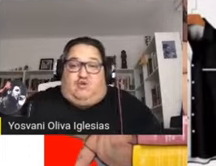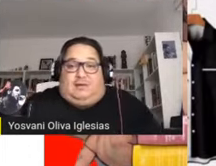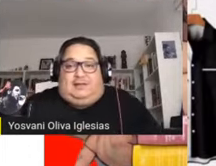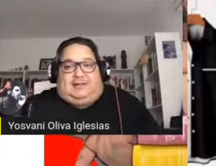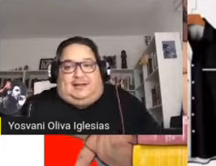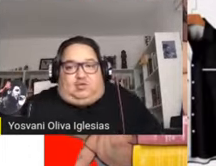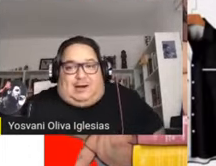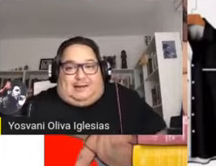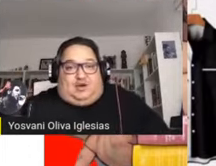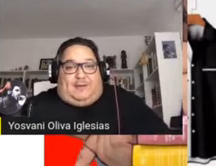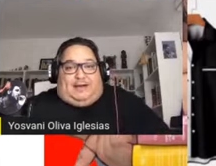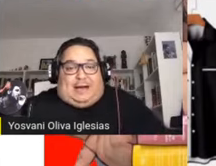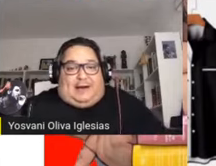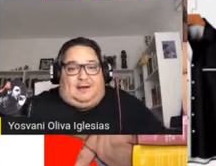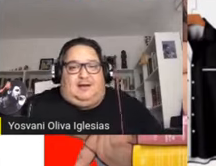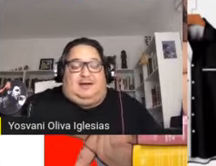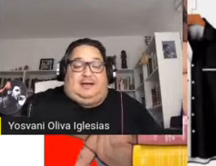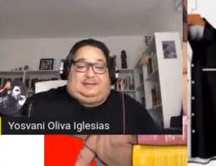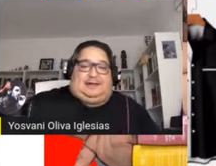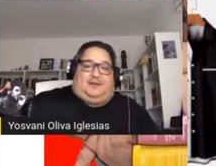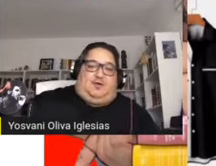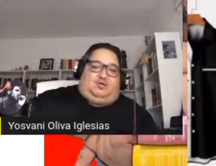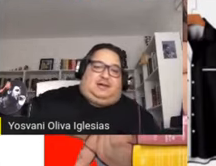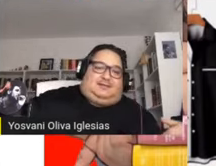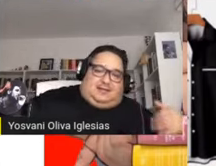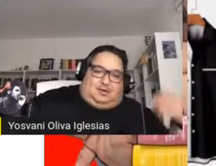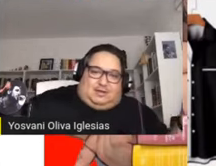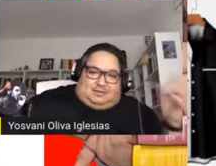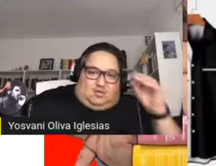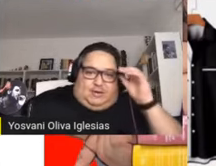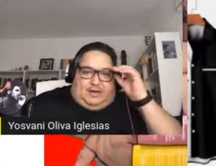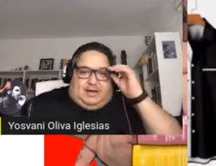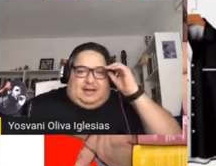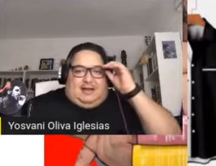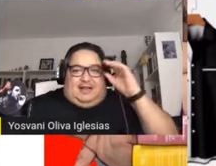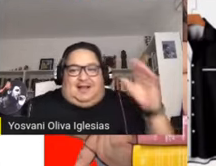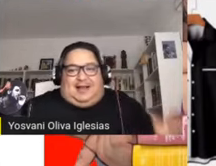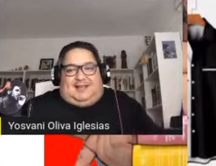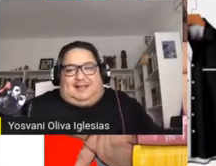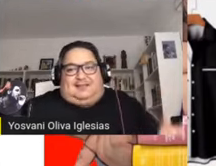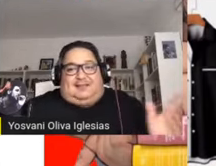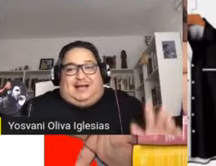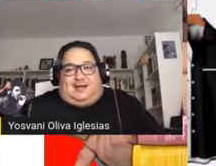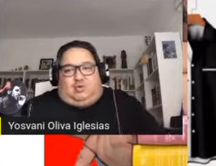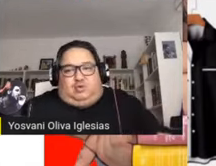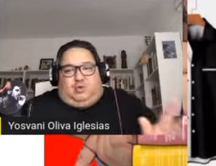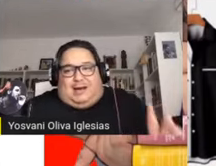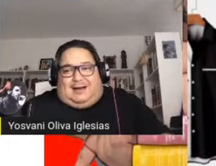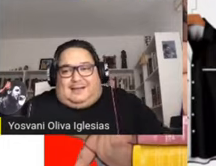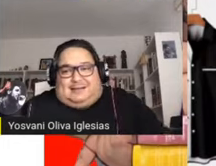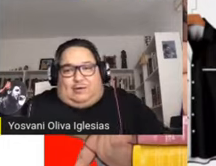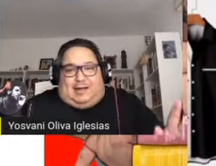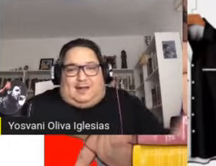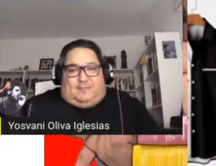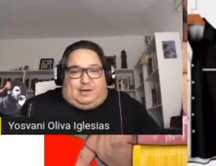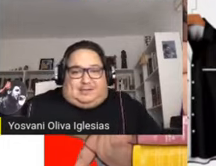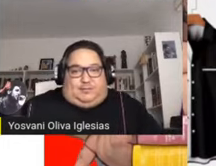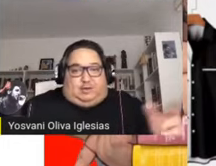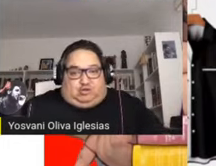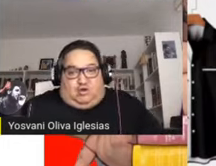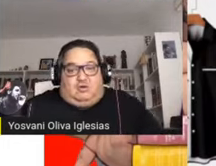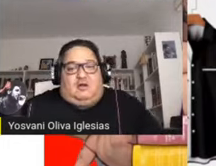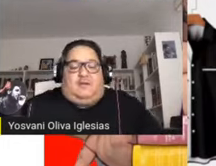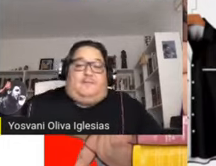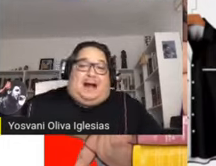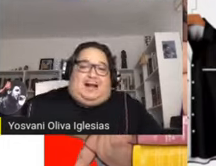tradición intelectual latinoamericana que se remonta al siglo XIX y las identidades culturales desarrolladas por